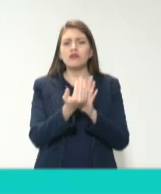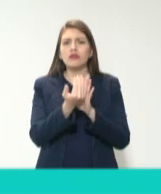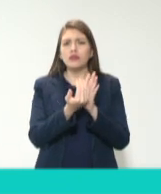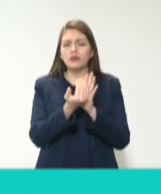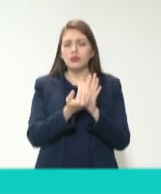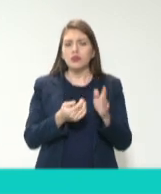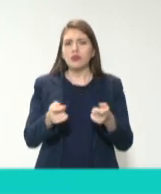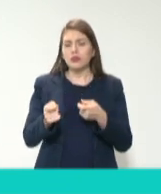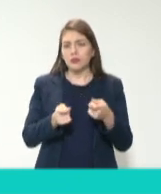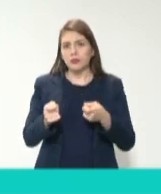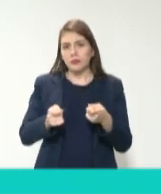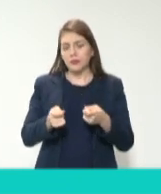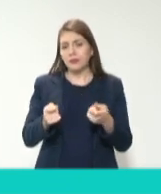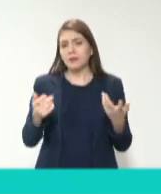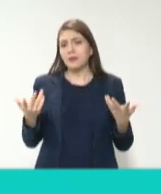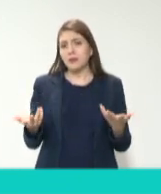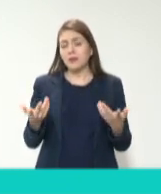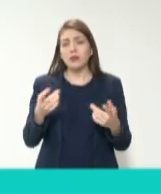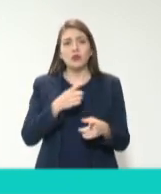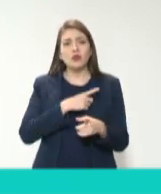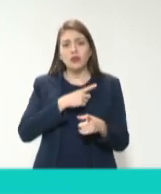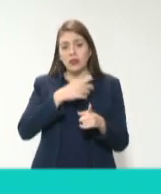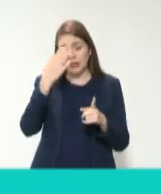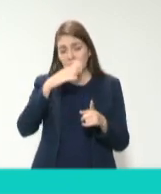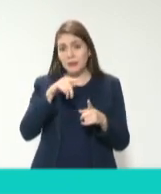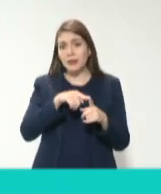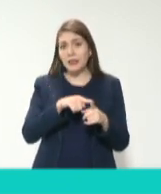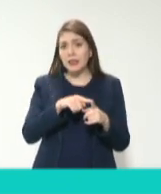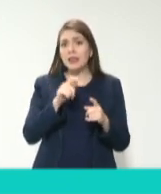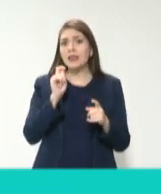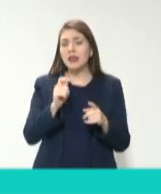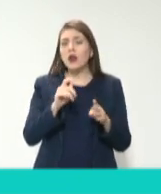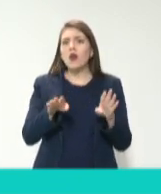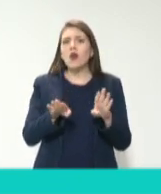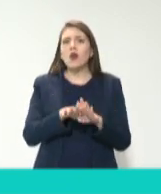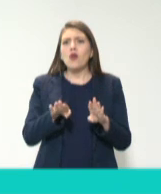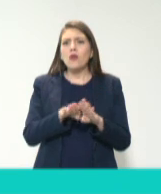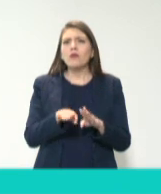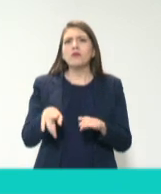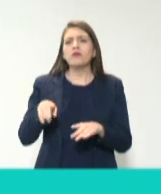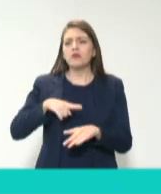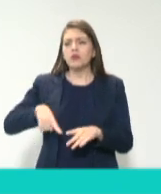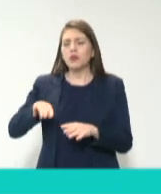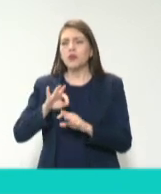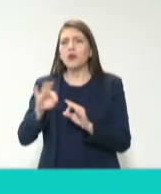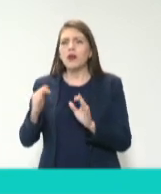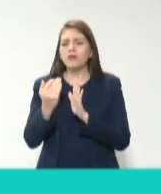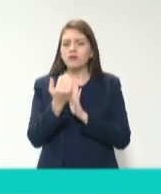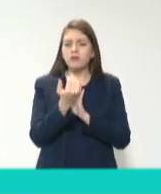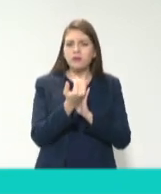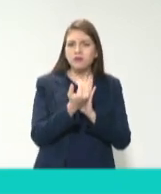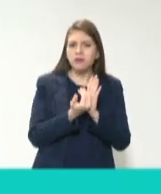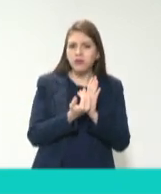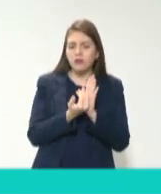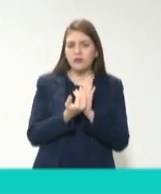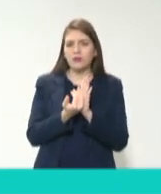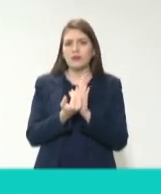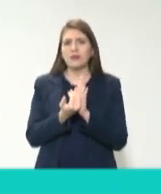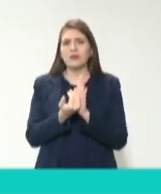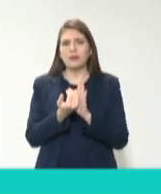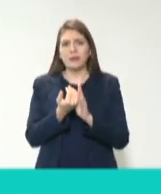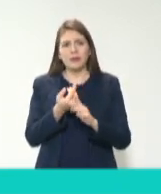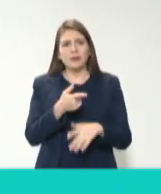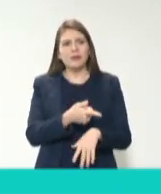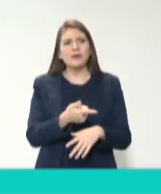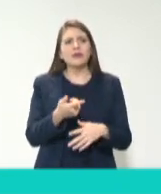Entonces, nada más es tratar de ubicarlo y entonces cómo podemos mitigarlo y aminorar